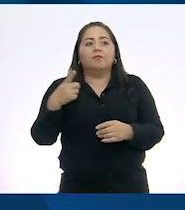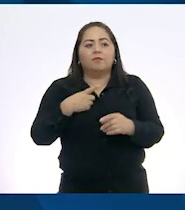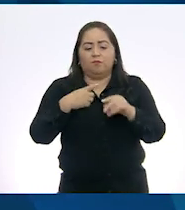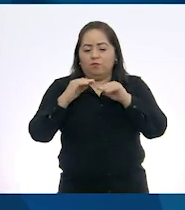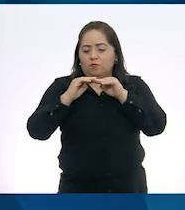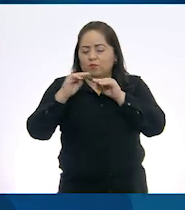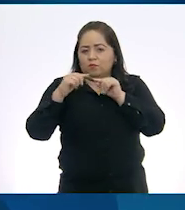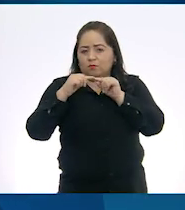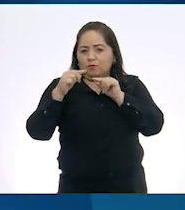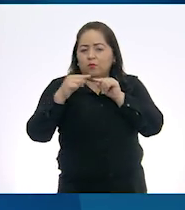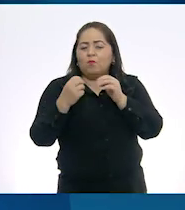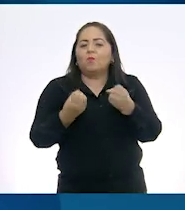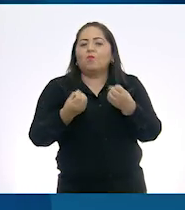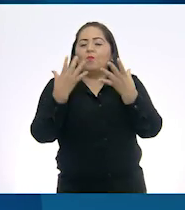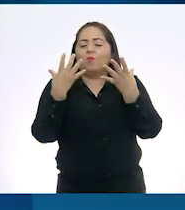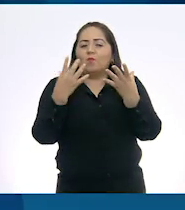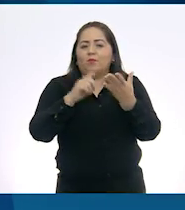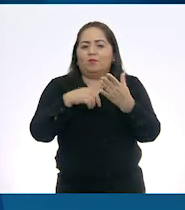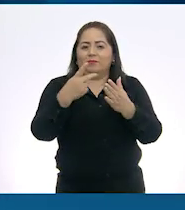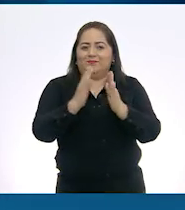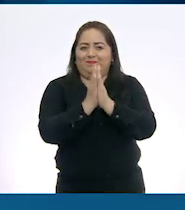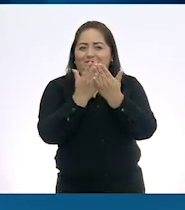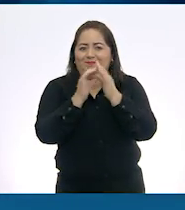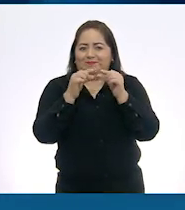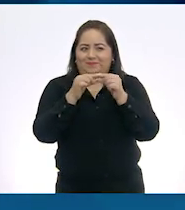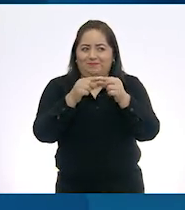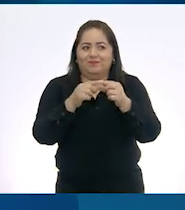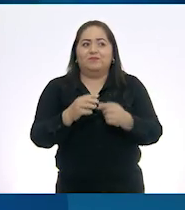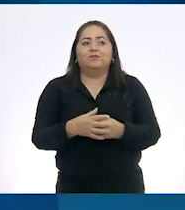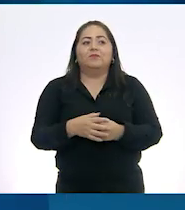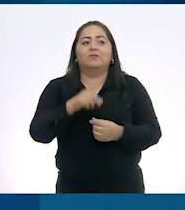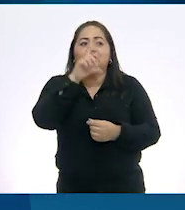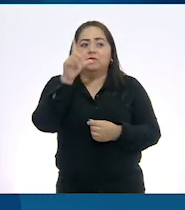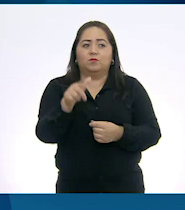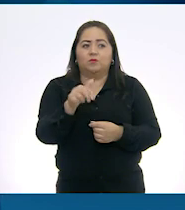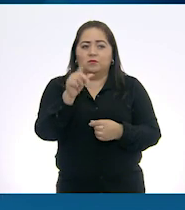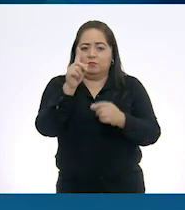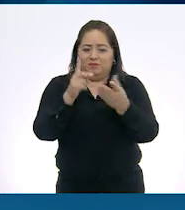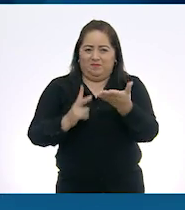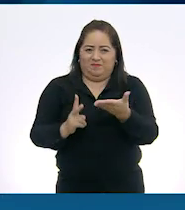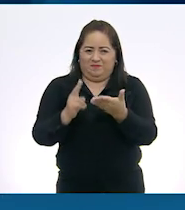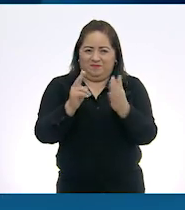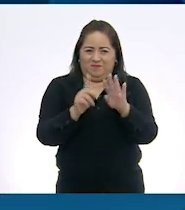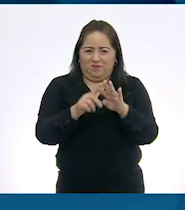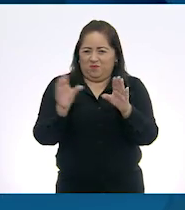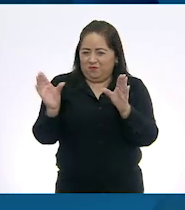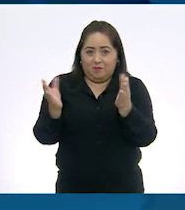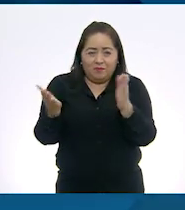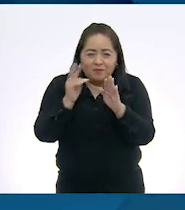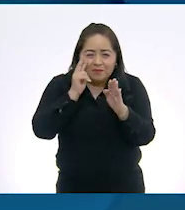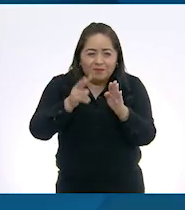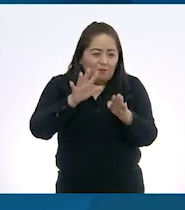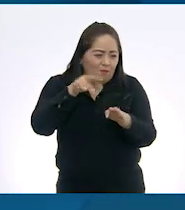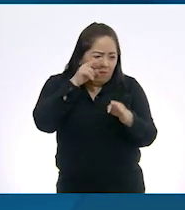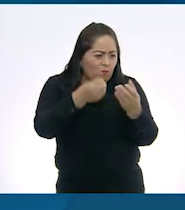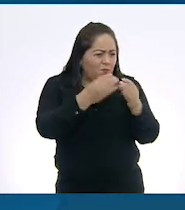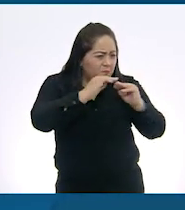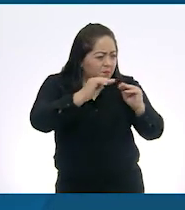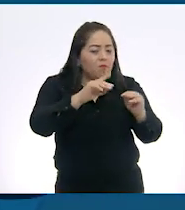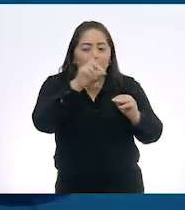medir el grosor total del cuerpo del libro. Se corta una tira según el grosor antes mencionado